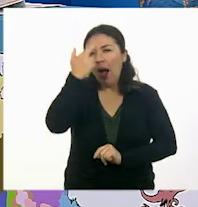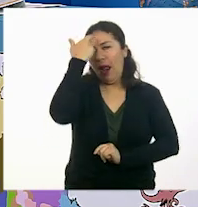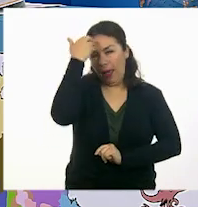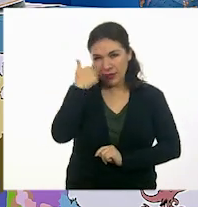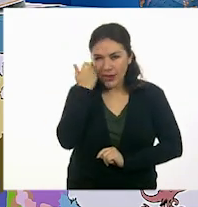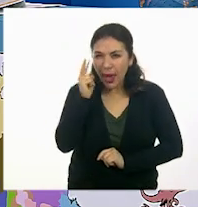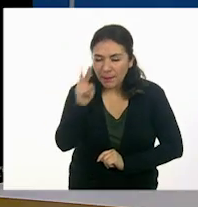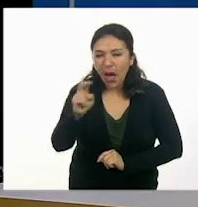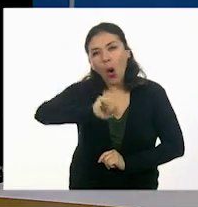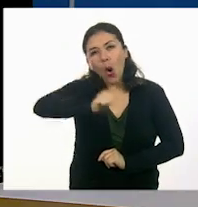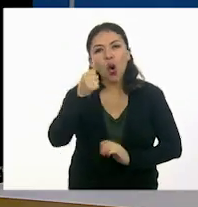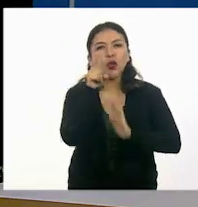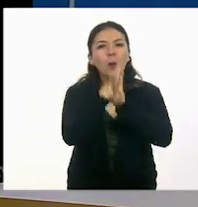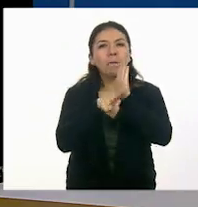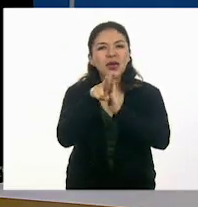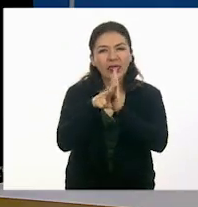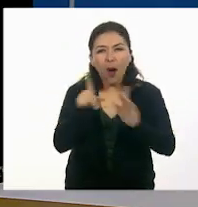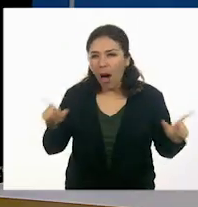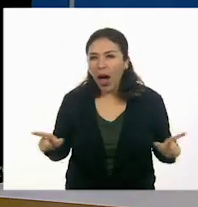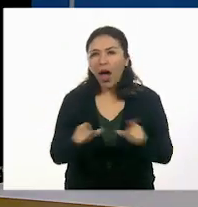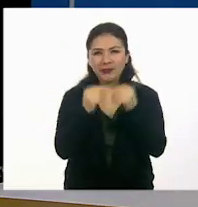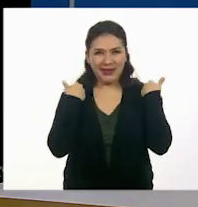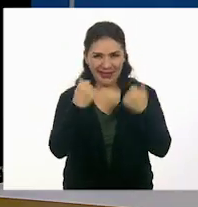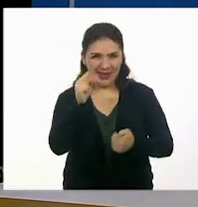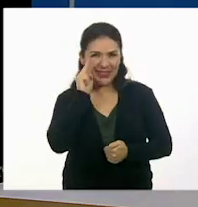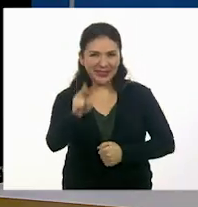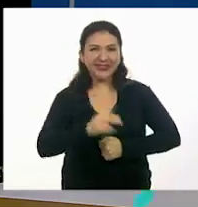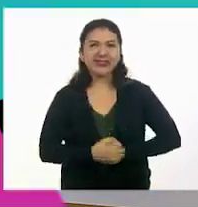vemos el siguiente video que lo sintetiza perfecto?